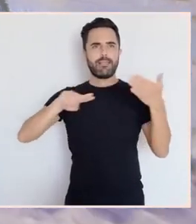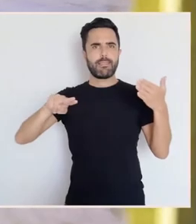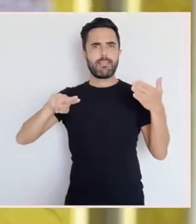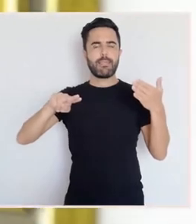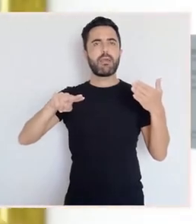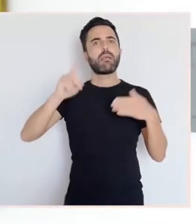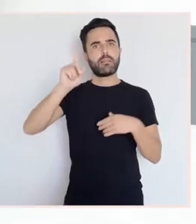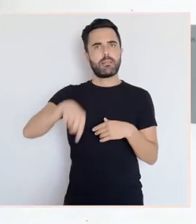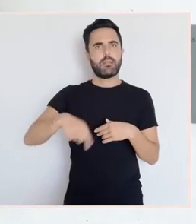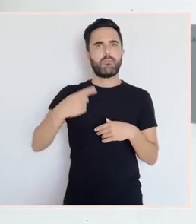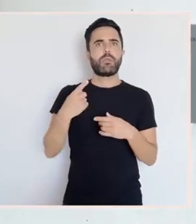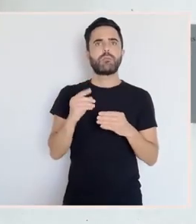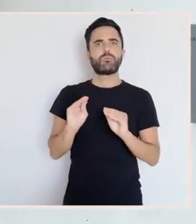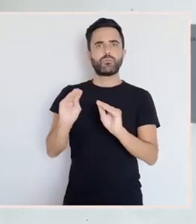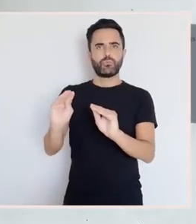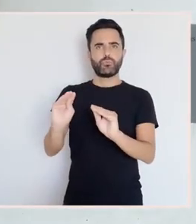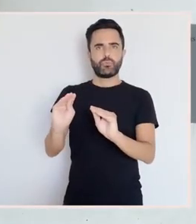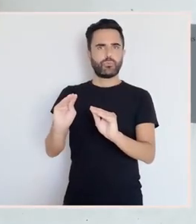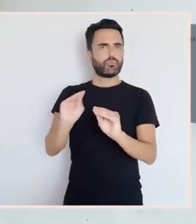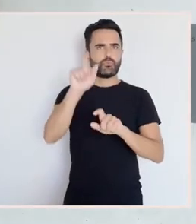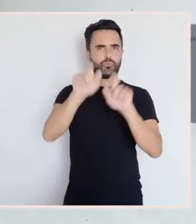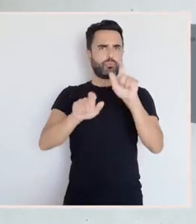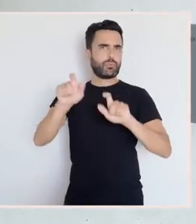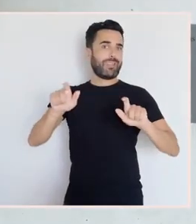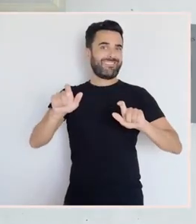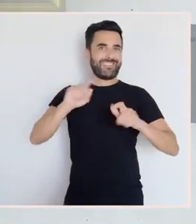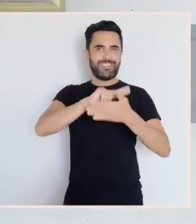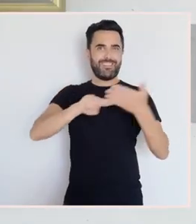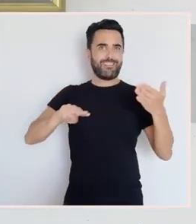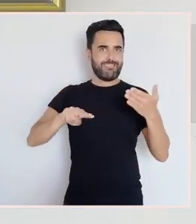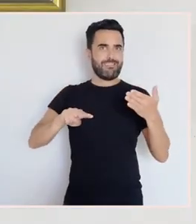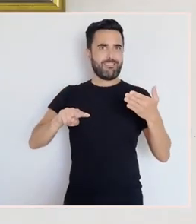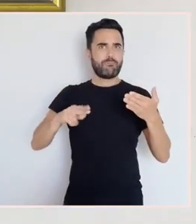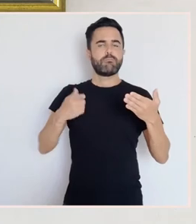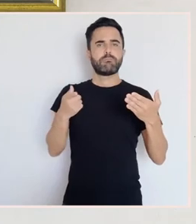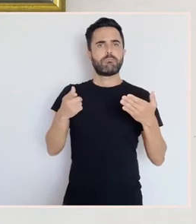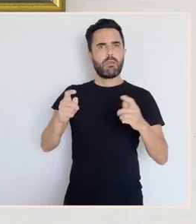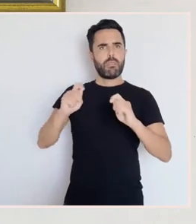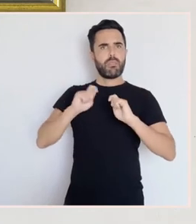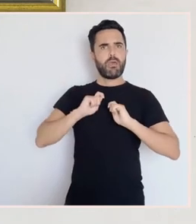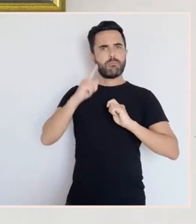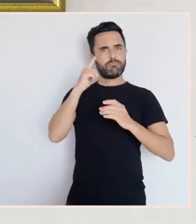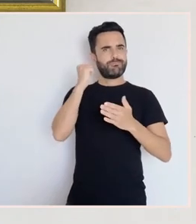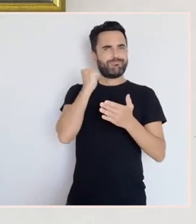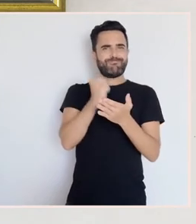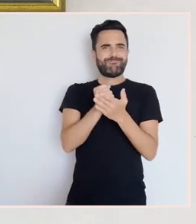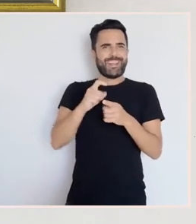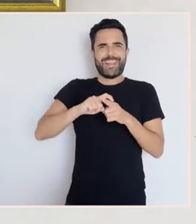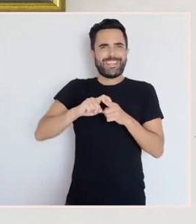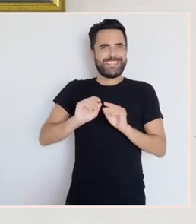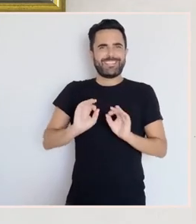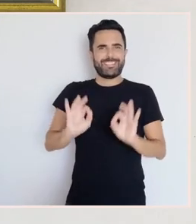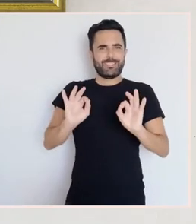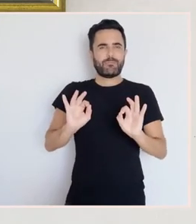último, o que son as súas entes que lle outorgan esta personalidade a nosa pintura e a nosas artes